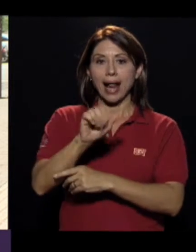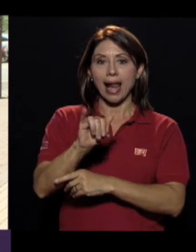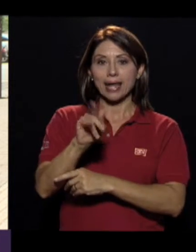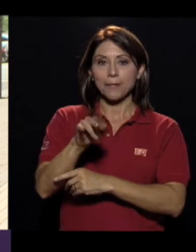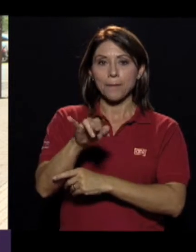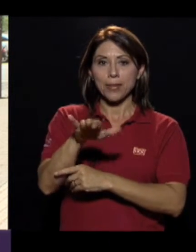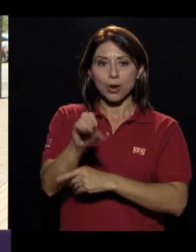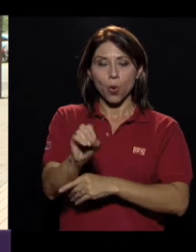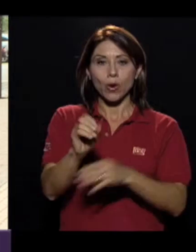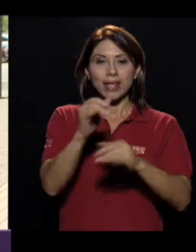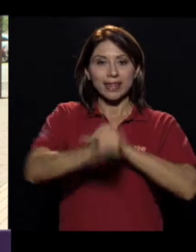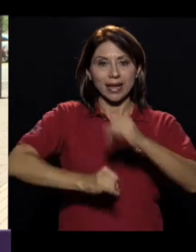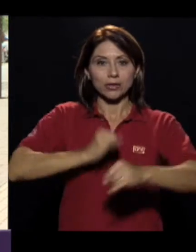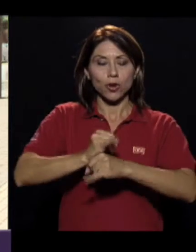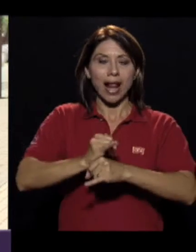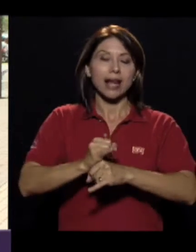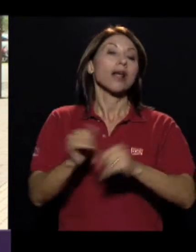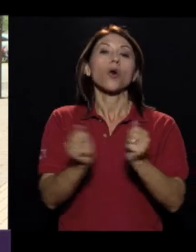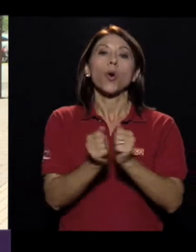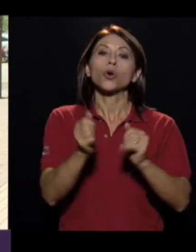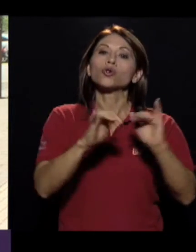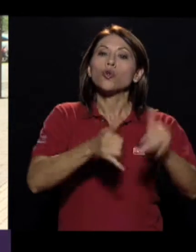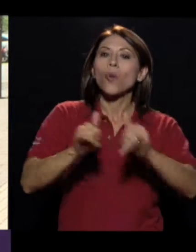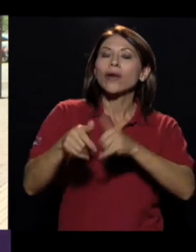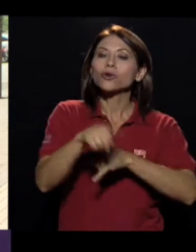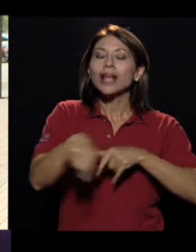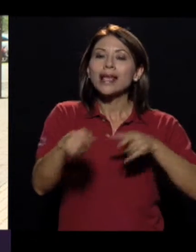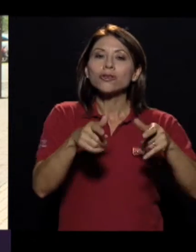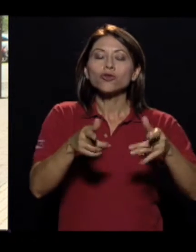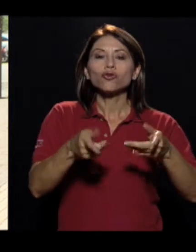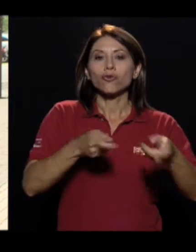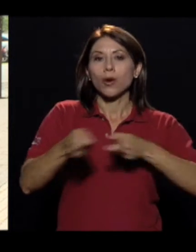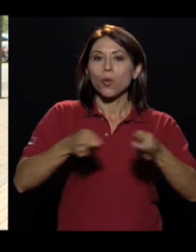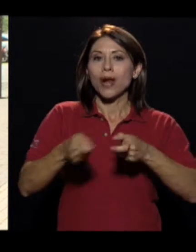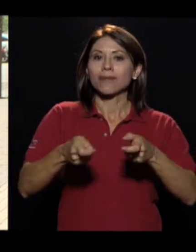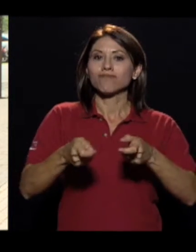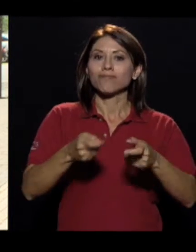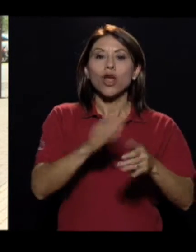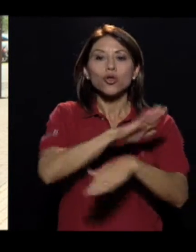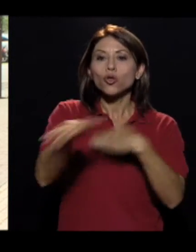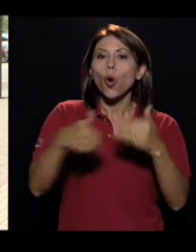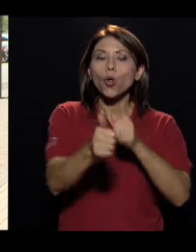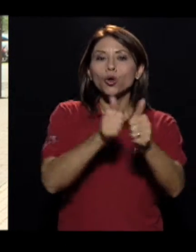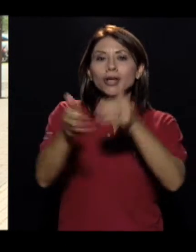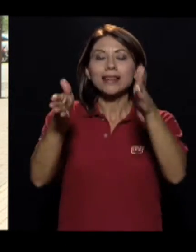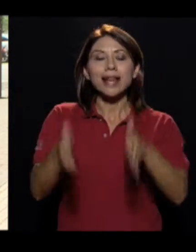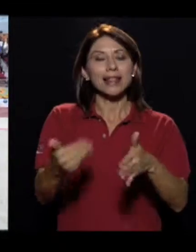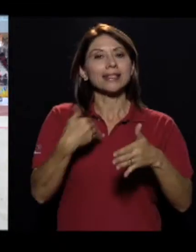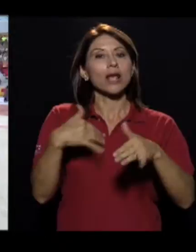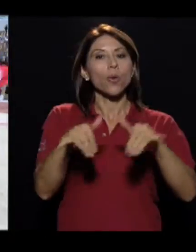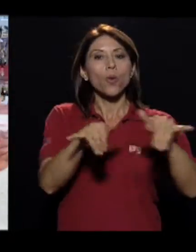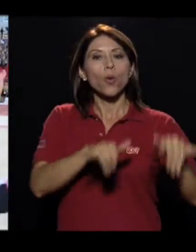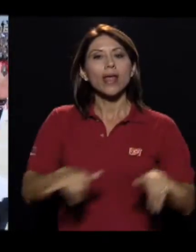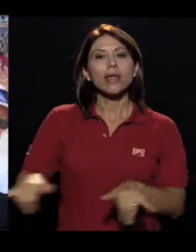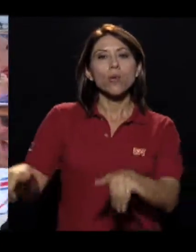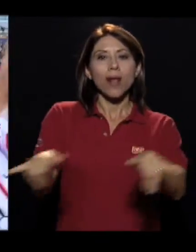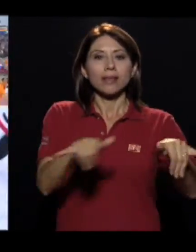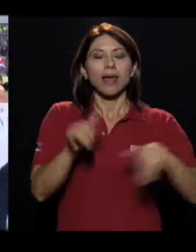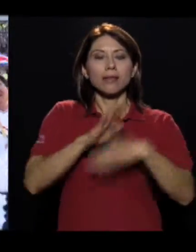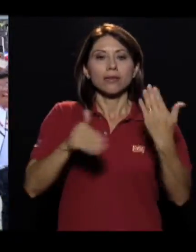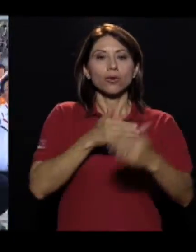que ellos regulan, hay una igualdad digamos entre todos los atletas en todos los deportes.